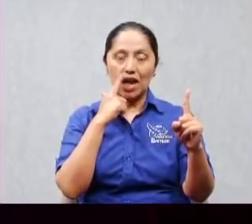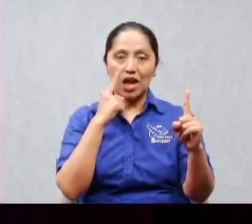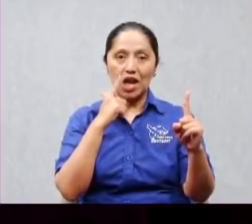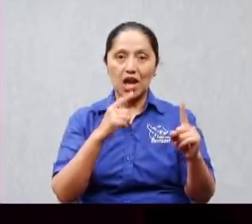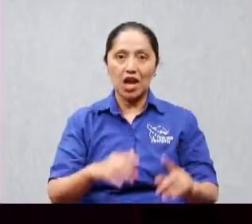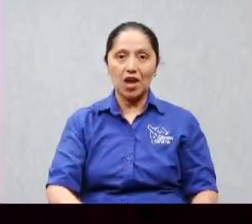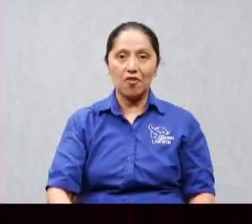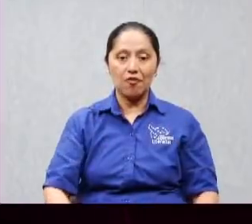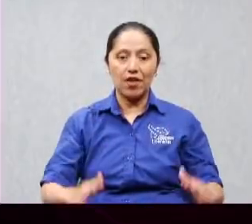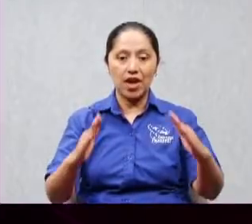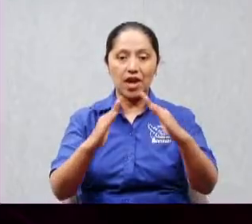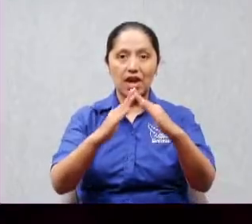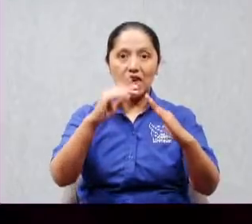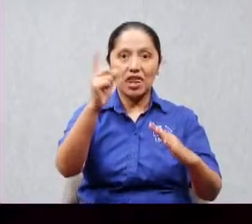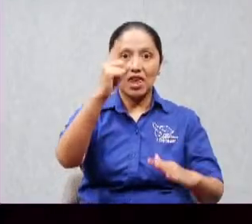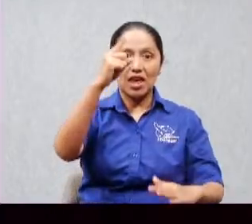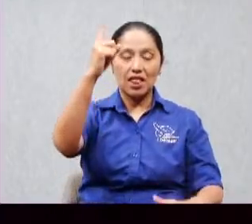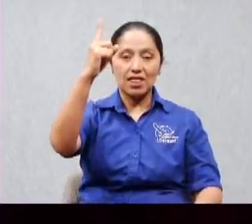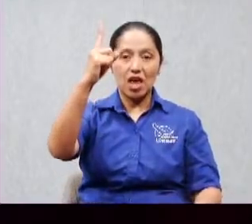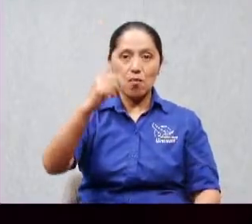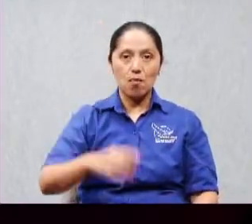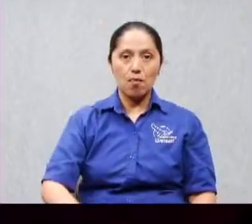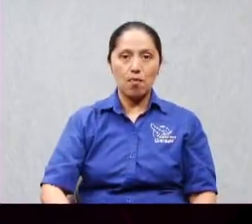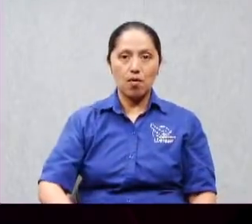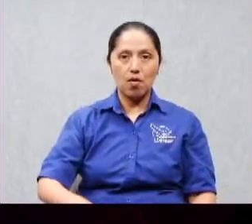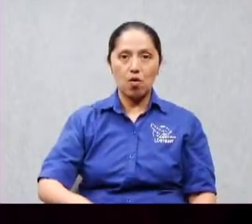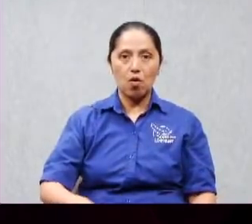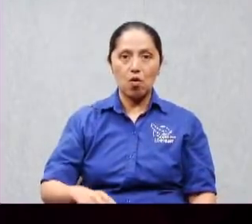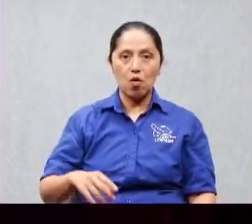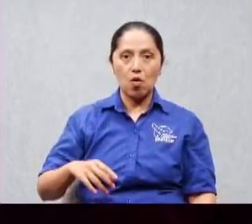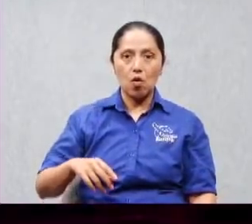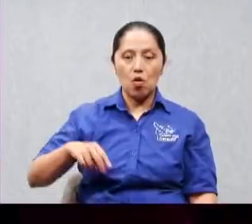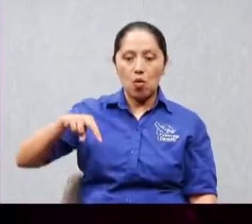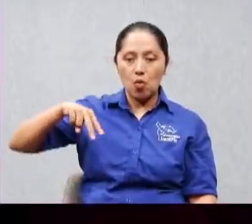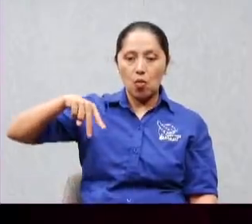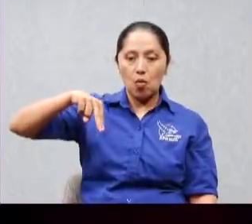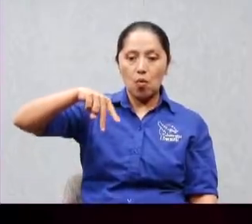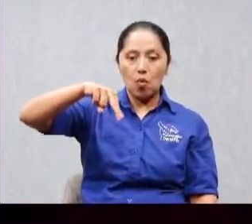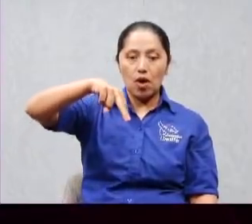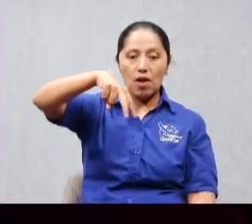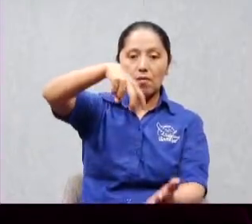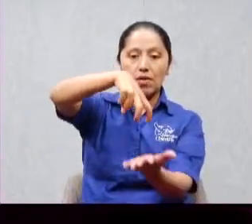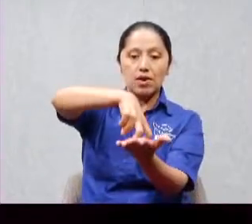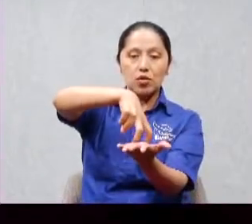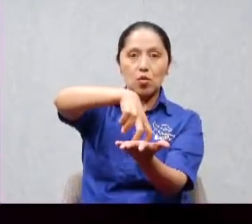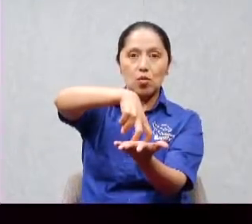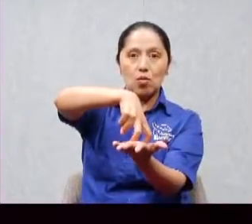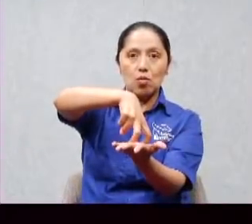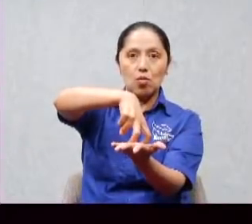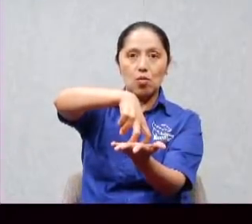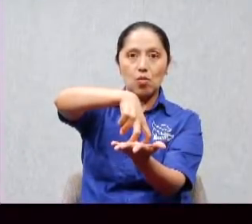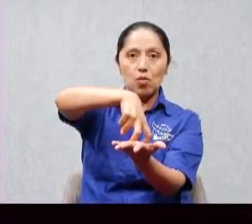llegó y se postró ante él mi hijita acaba de morir